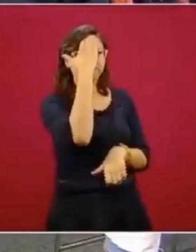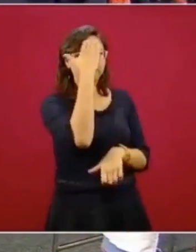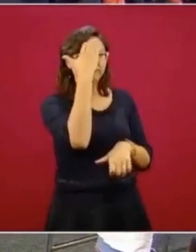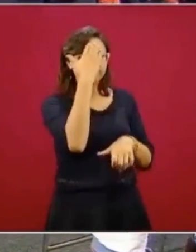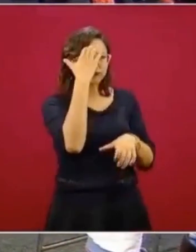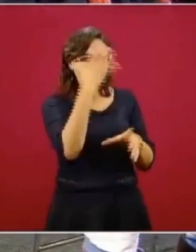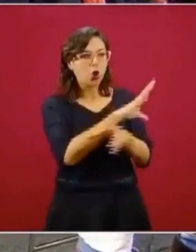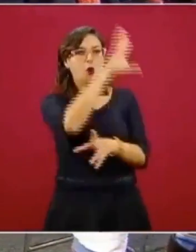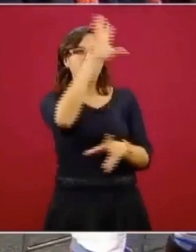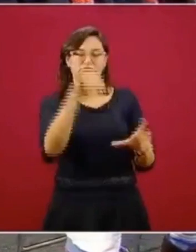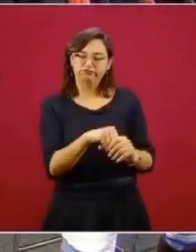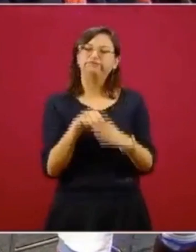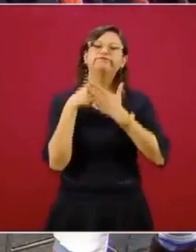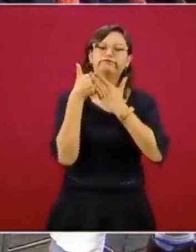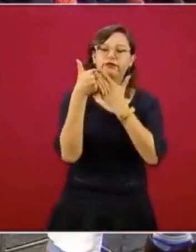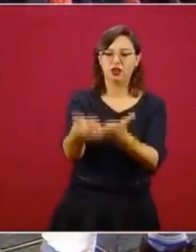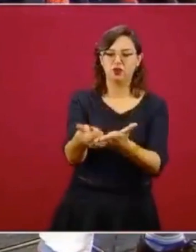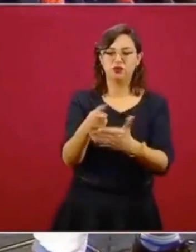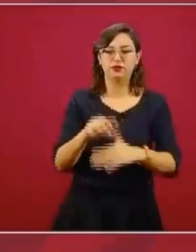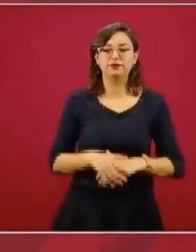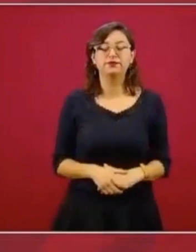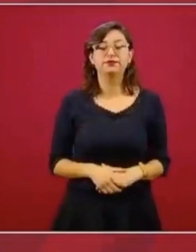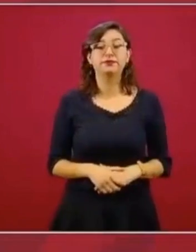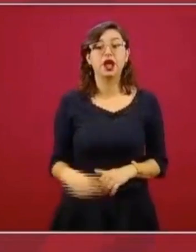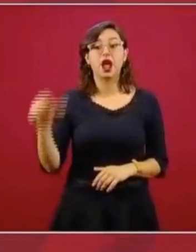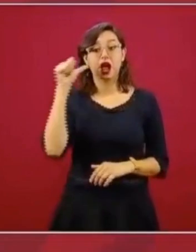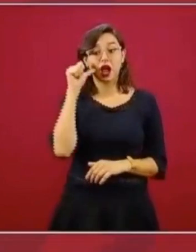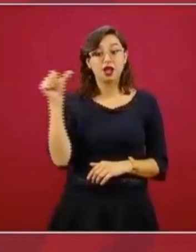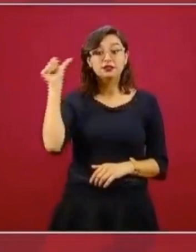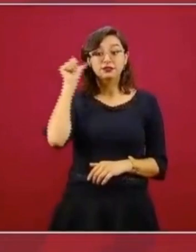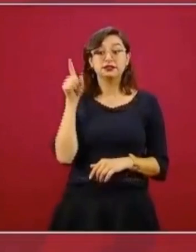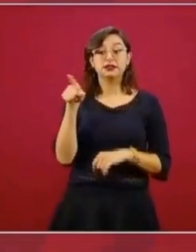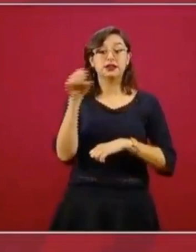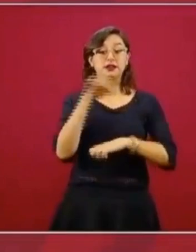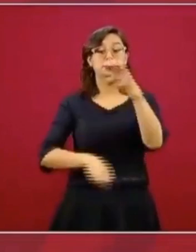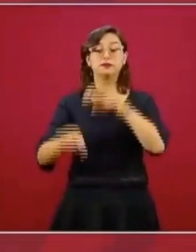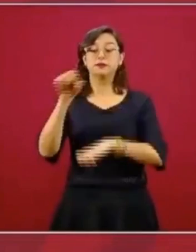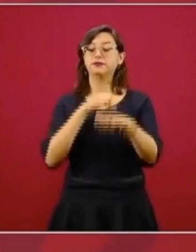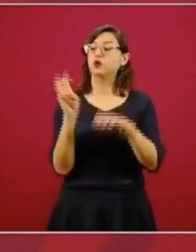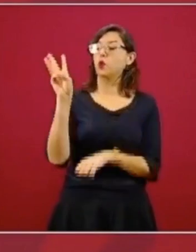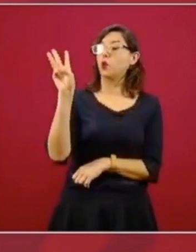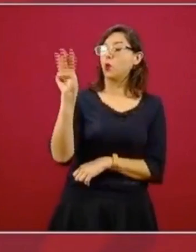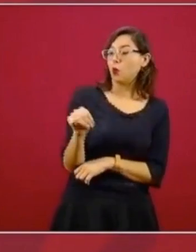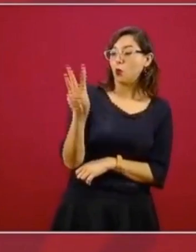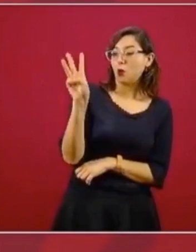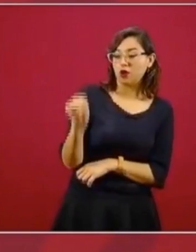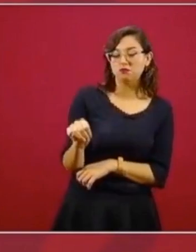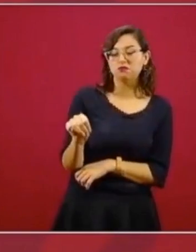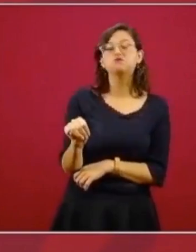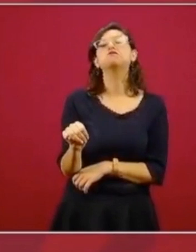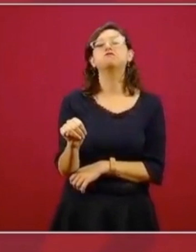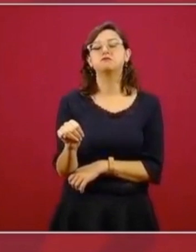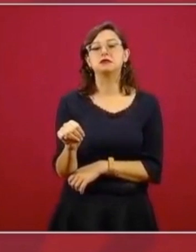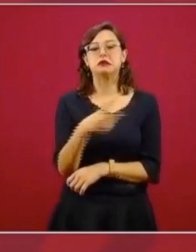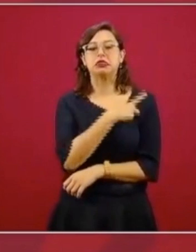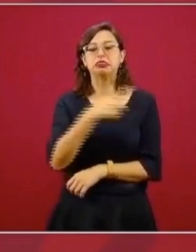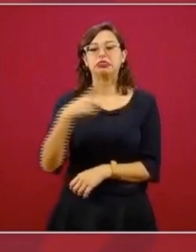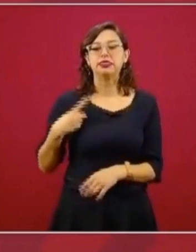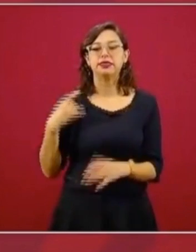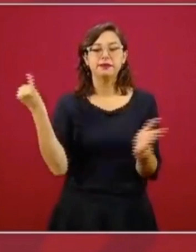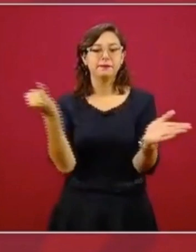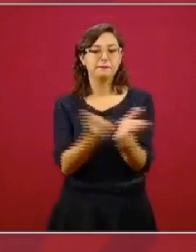Ayer Walmart decidió pagar un adeudo